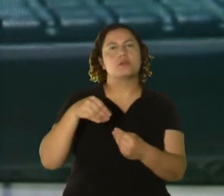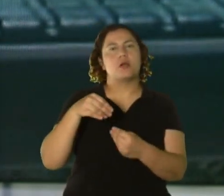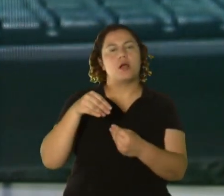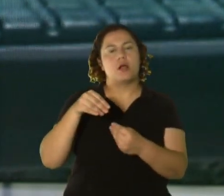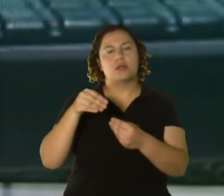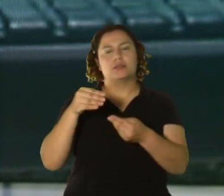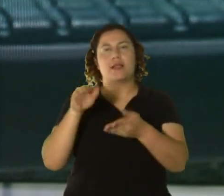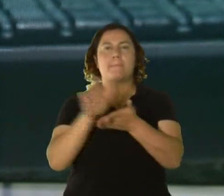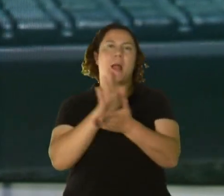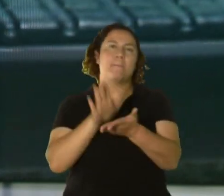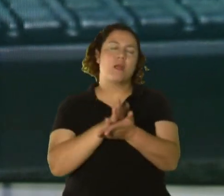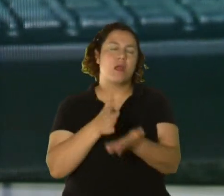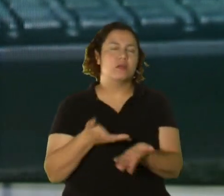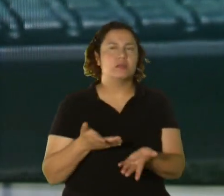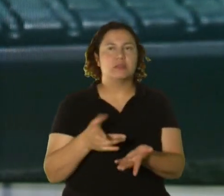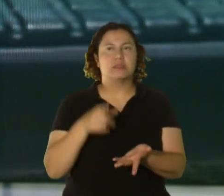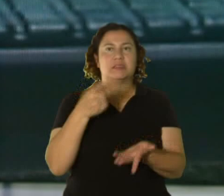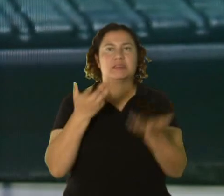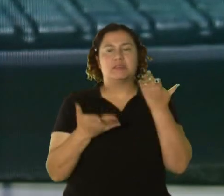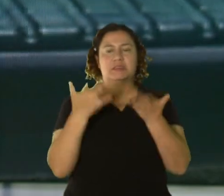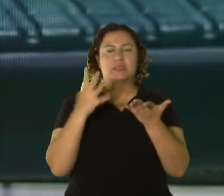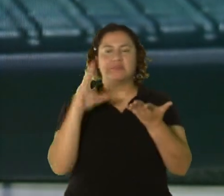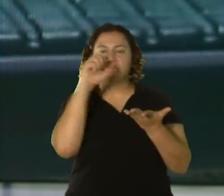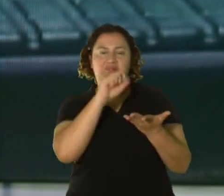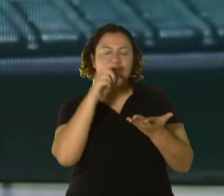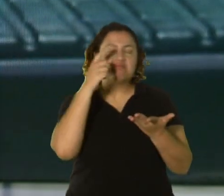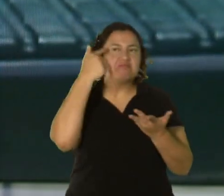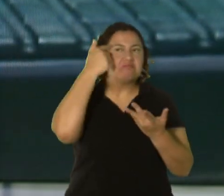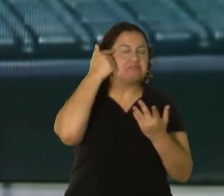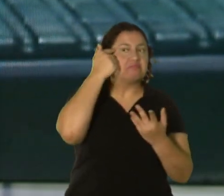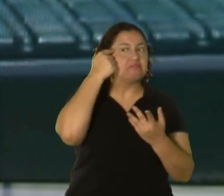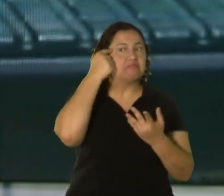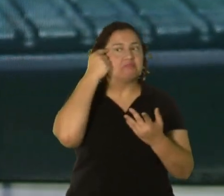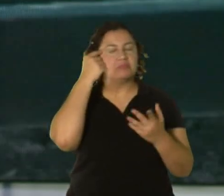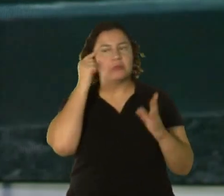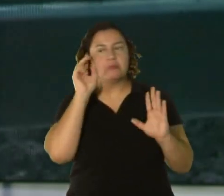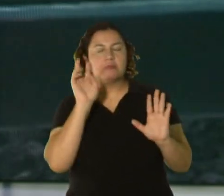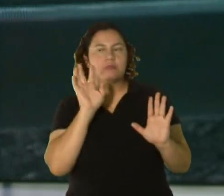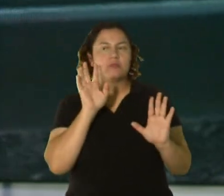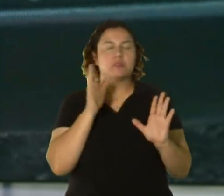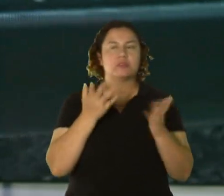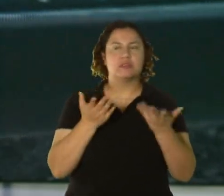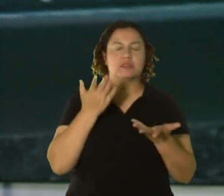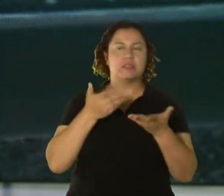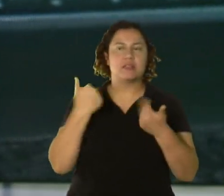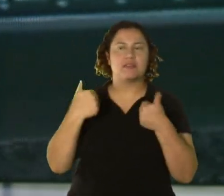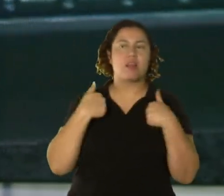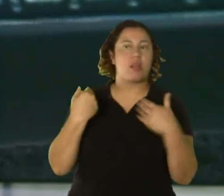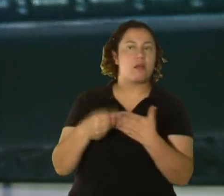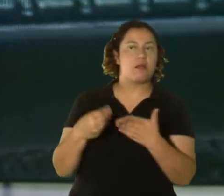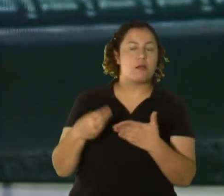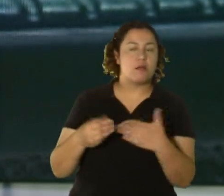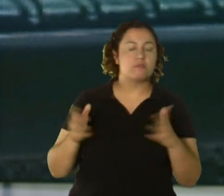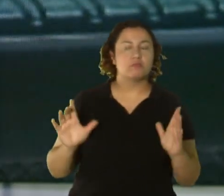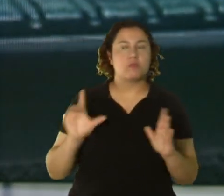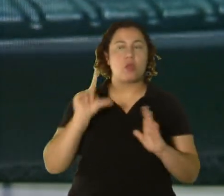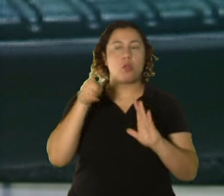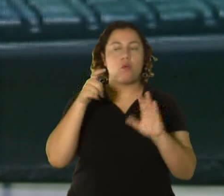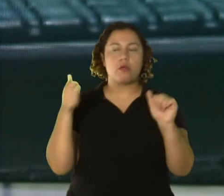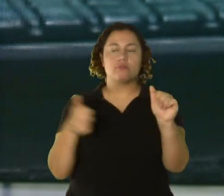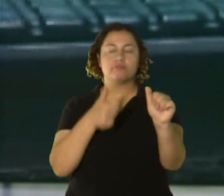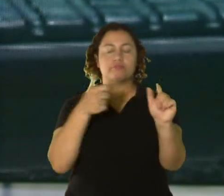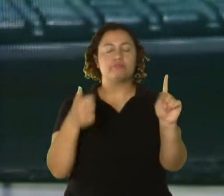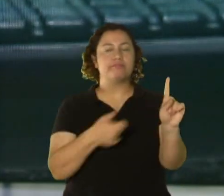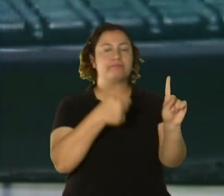presumir o les da la percepción de que hay algún dinero, posteriormente lo siguen.